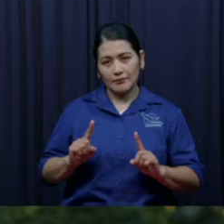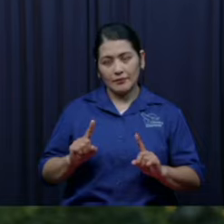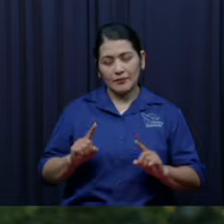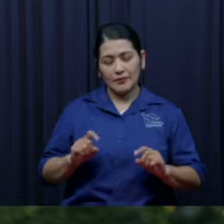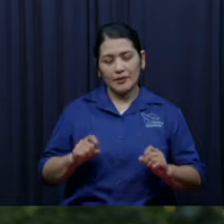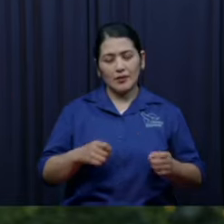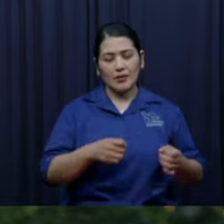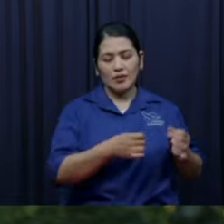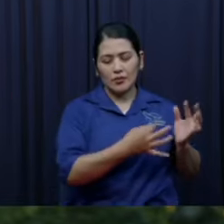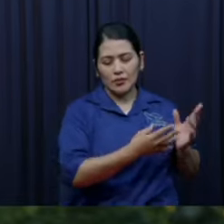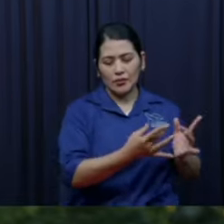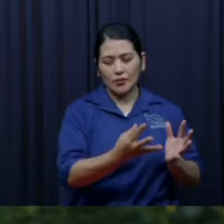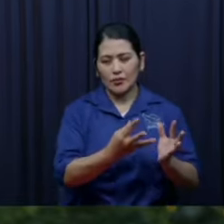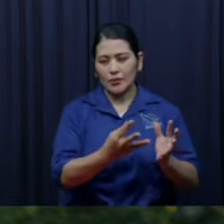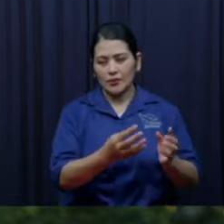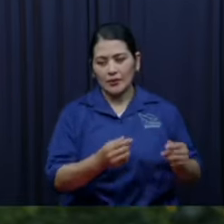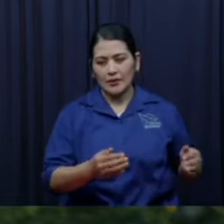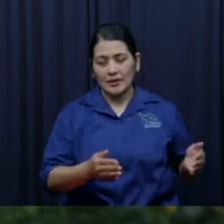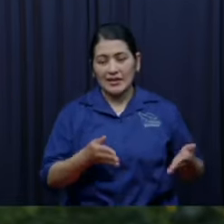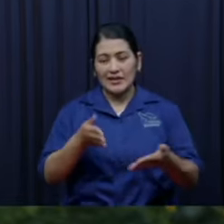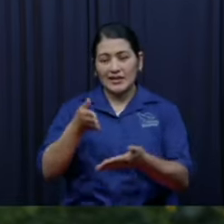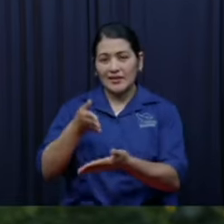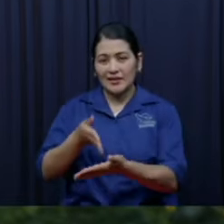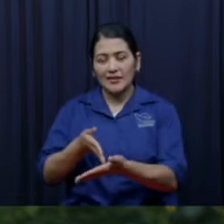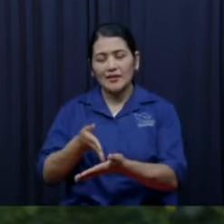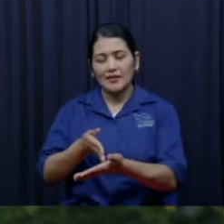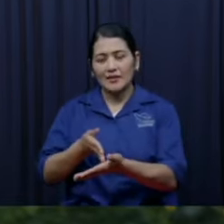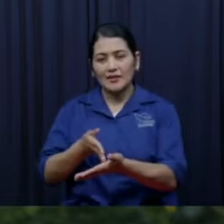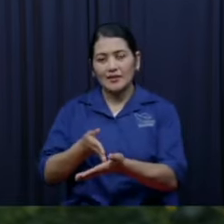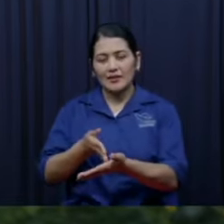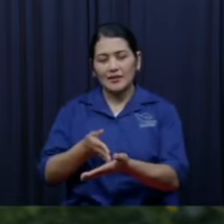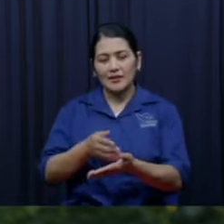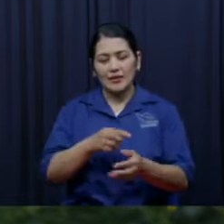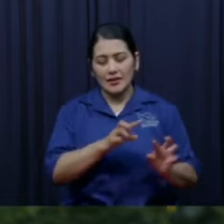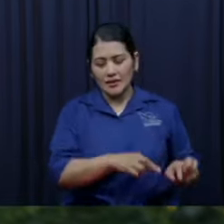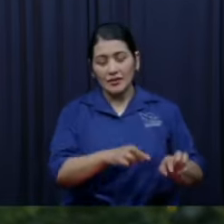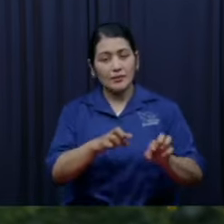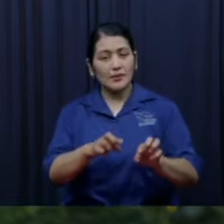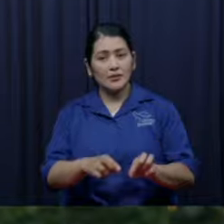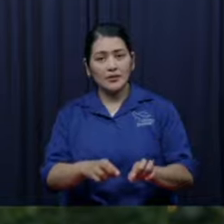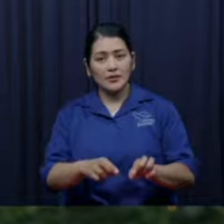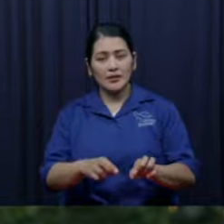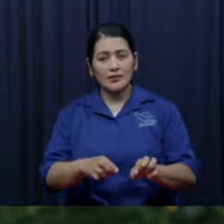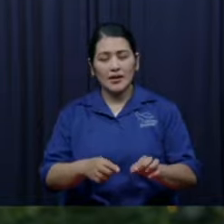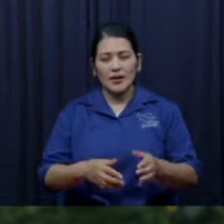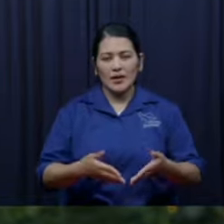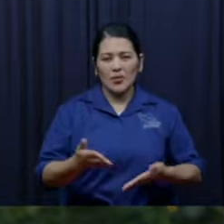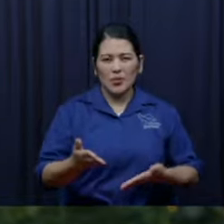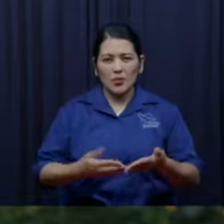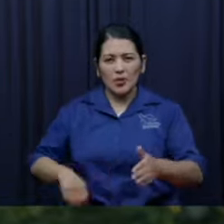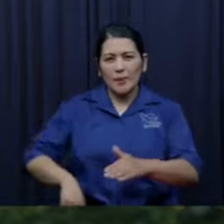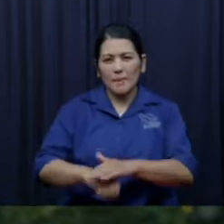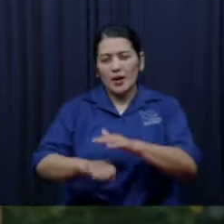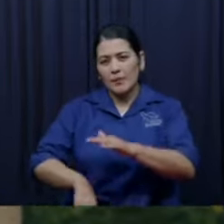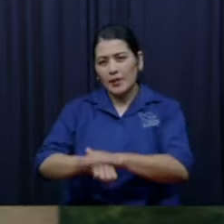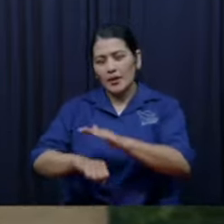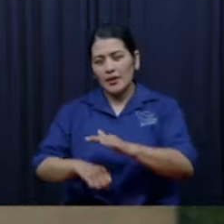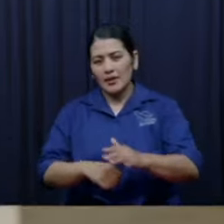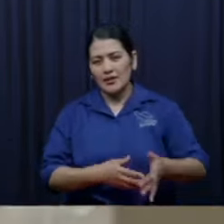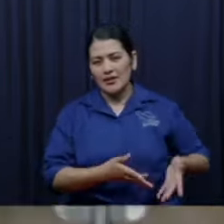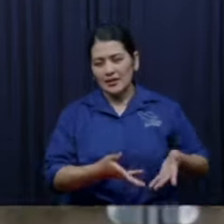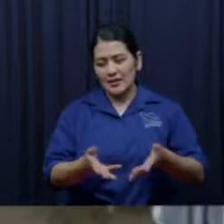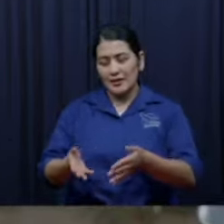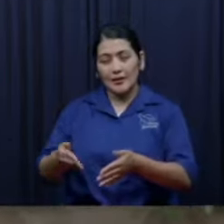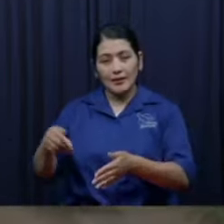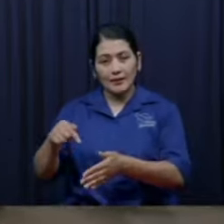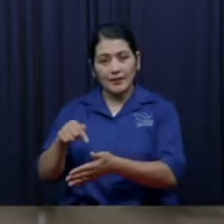conocíamos pastor me decían bueno yo creo que ya estaba pastoreando pero cuando cuando todavía no sabían que